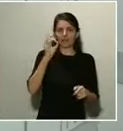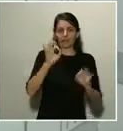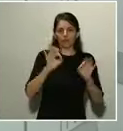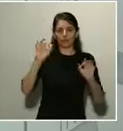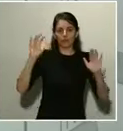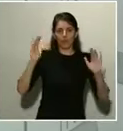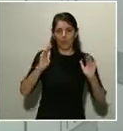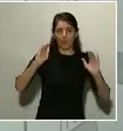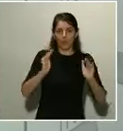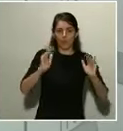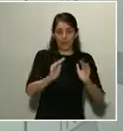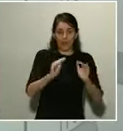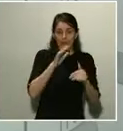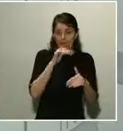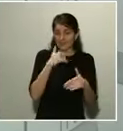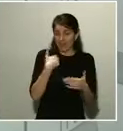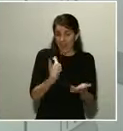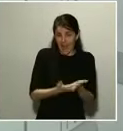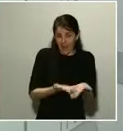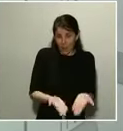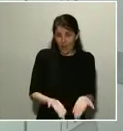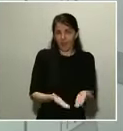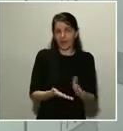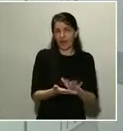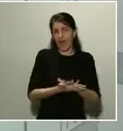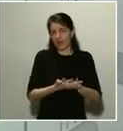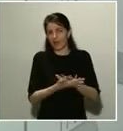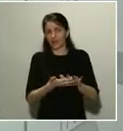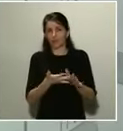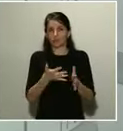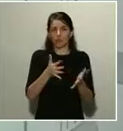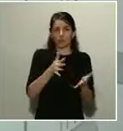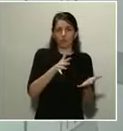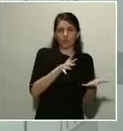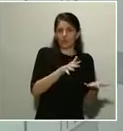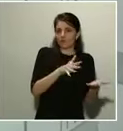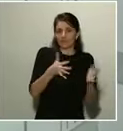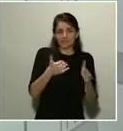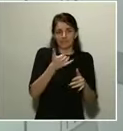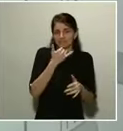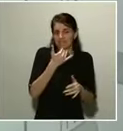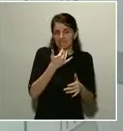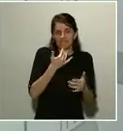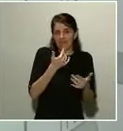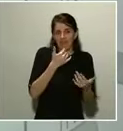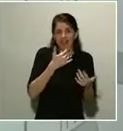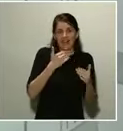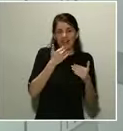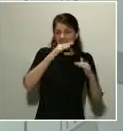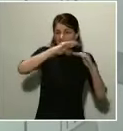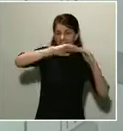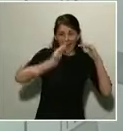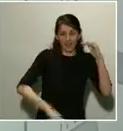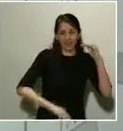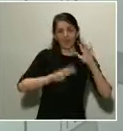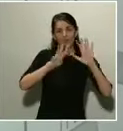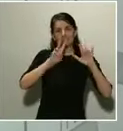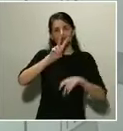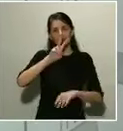que hemos llegado ahora de, prácticamente, un vacío del 82% de la operatividad, o sea, que es